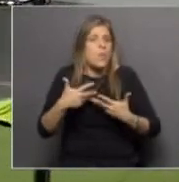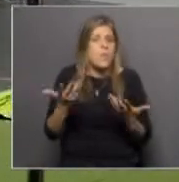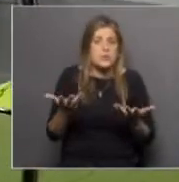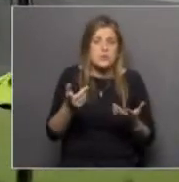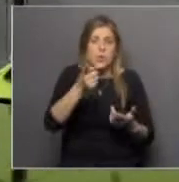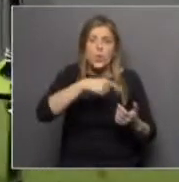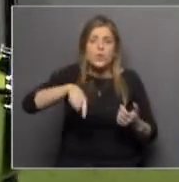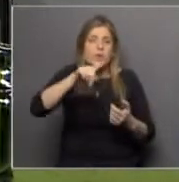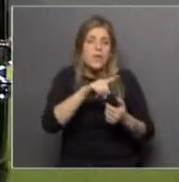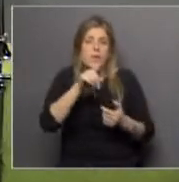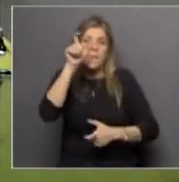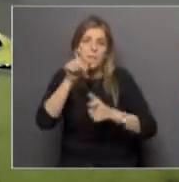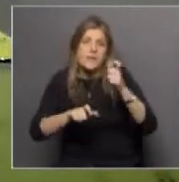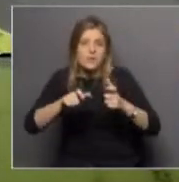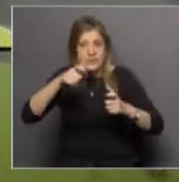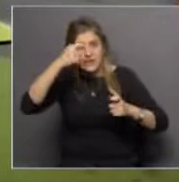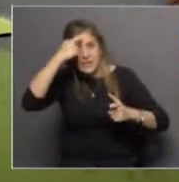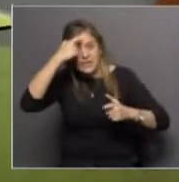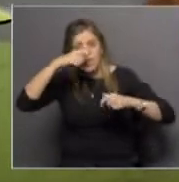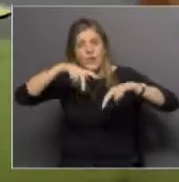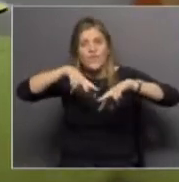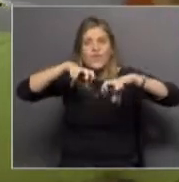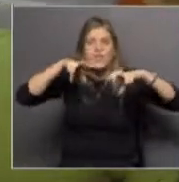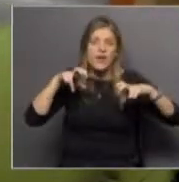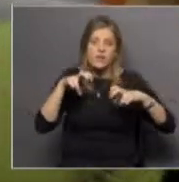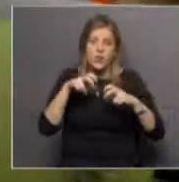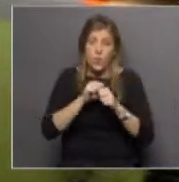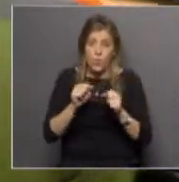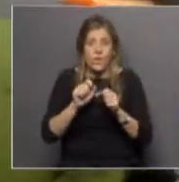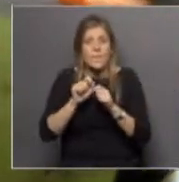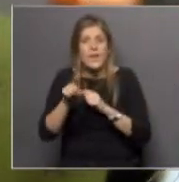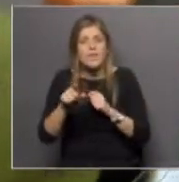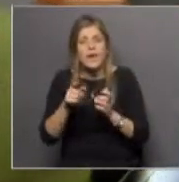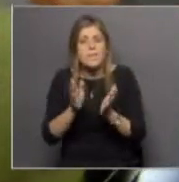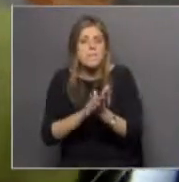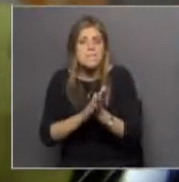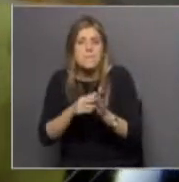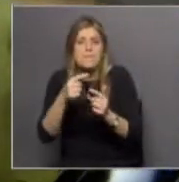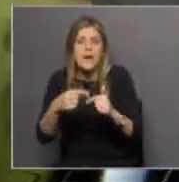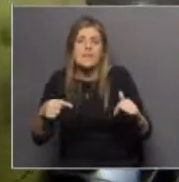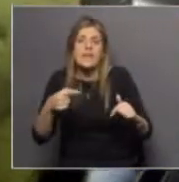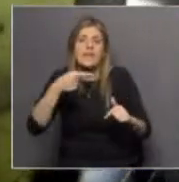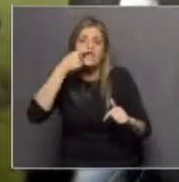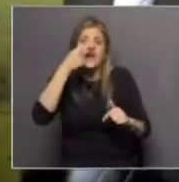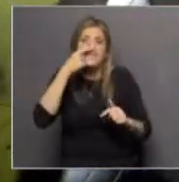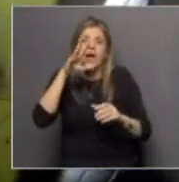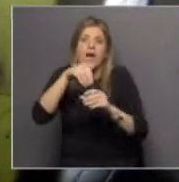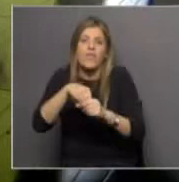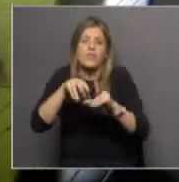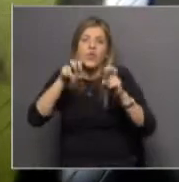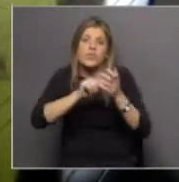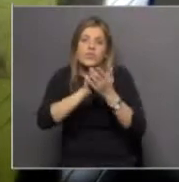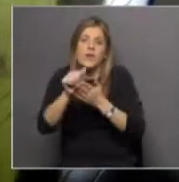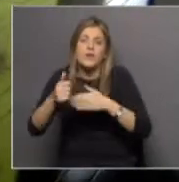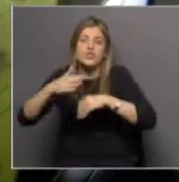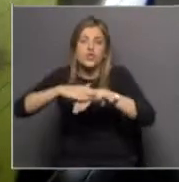de todos ustedes de todos los investigadores para que nos envíen el material que les interese incluir en sobreciencia